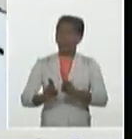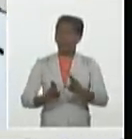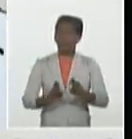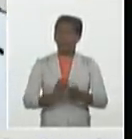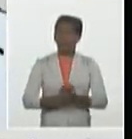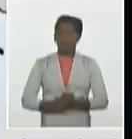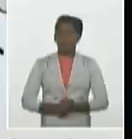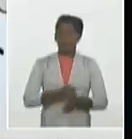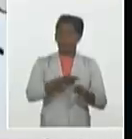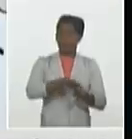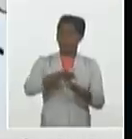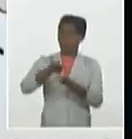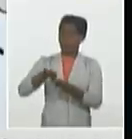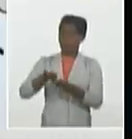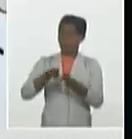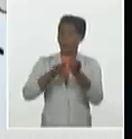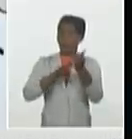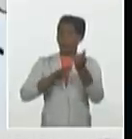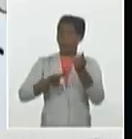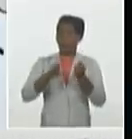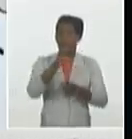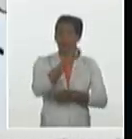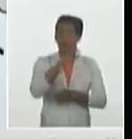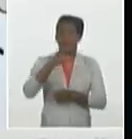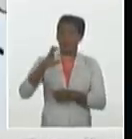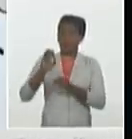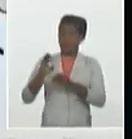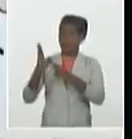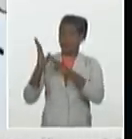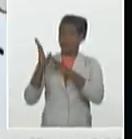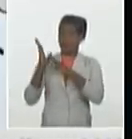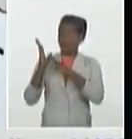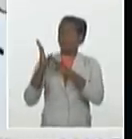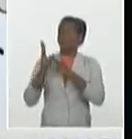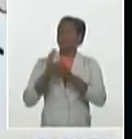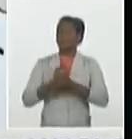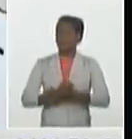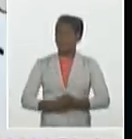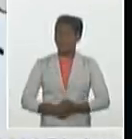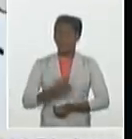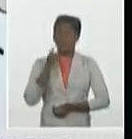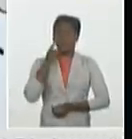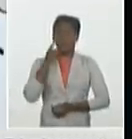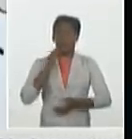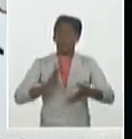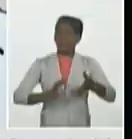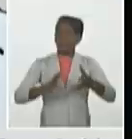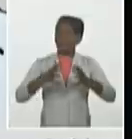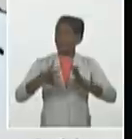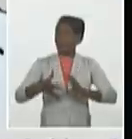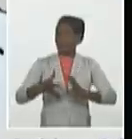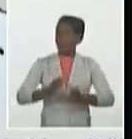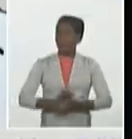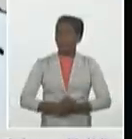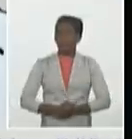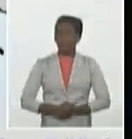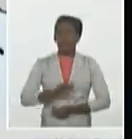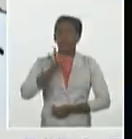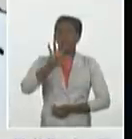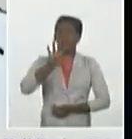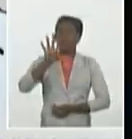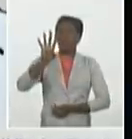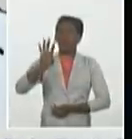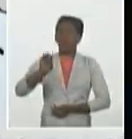occidente como pueden ver ahí con la mayor complejidad. 540 en La Habana